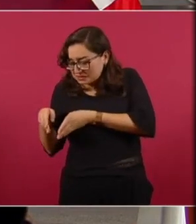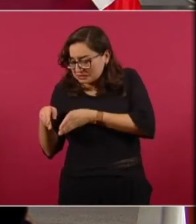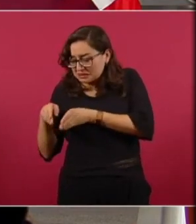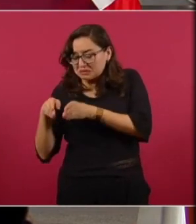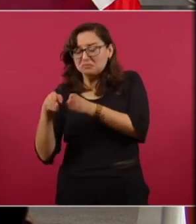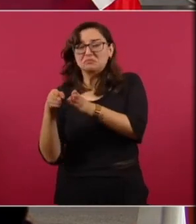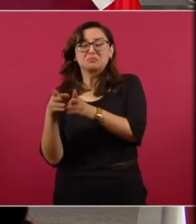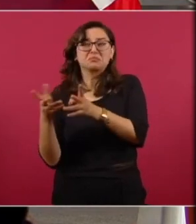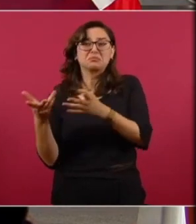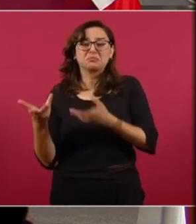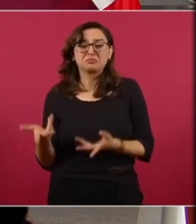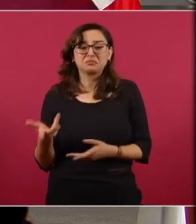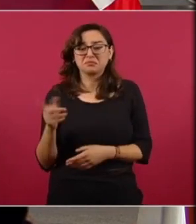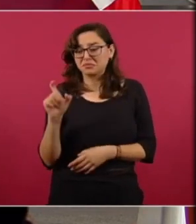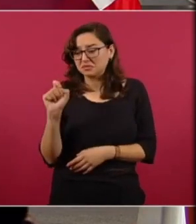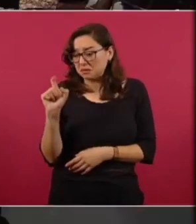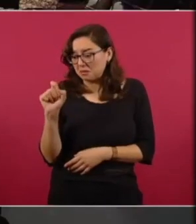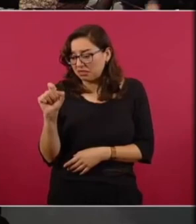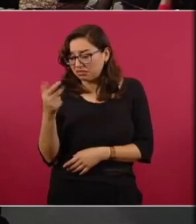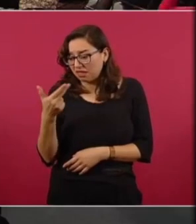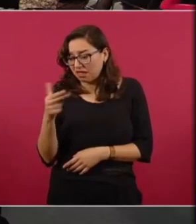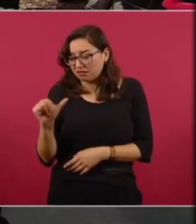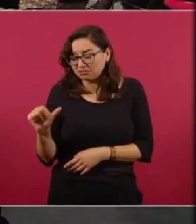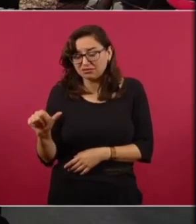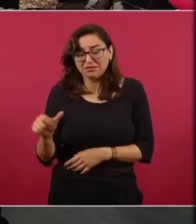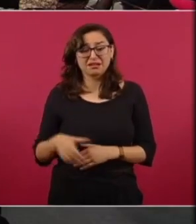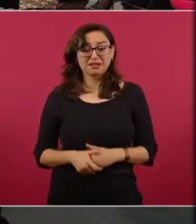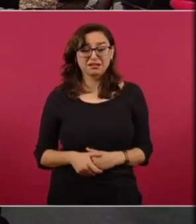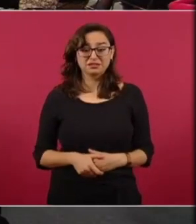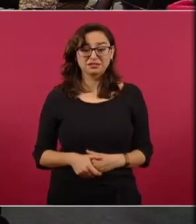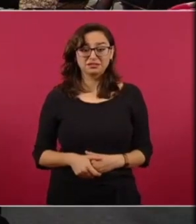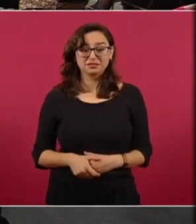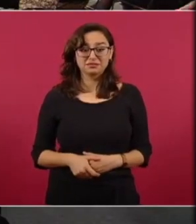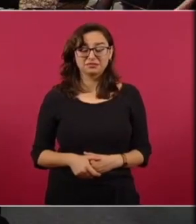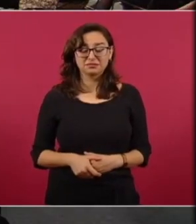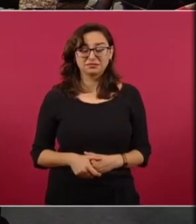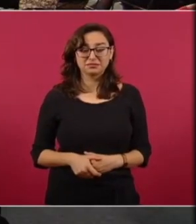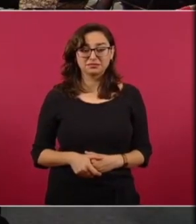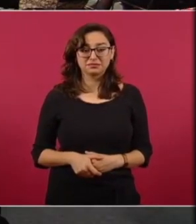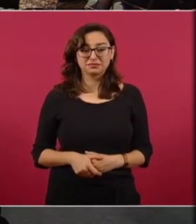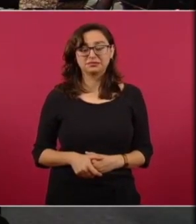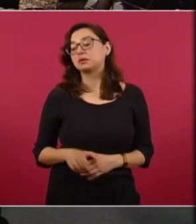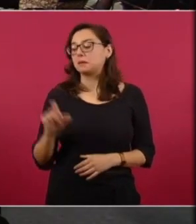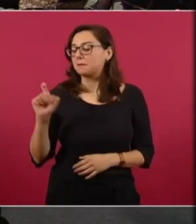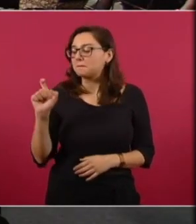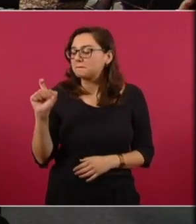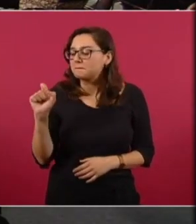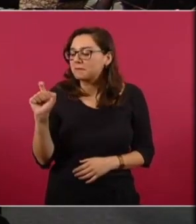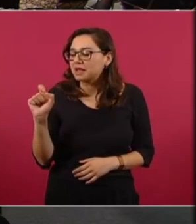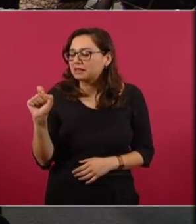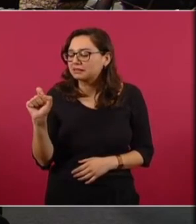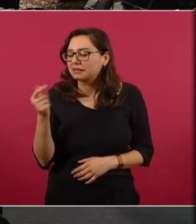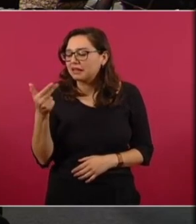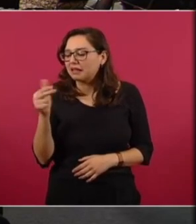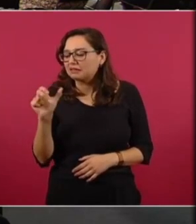intereses dejarían de recibir dinero de la oposición y dejarían de recibir dinero de Estados Unidos por eso